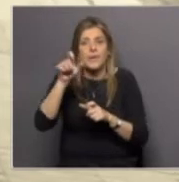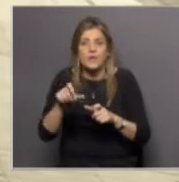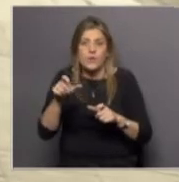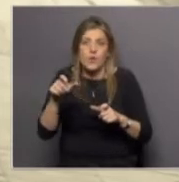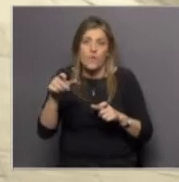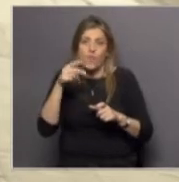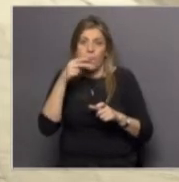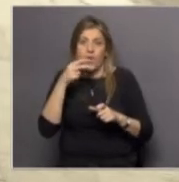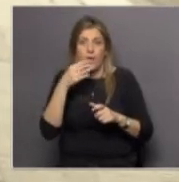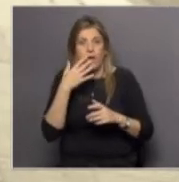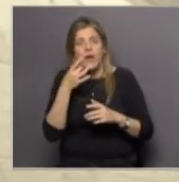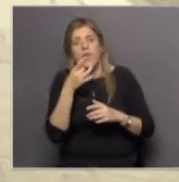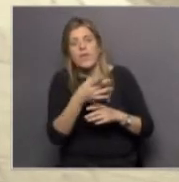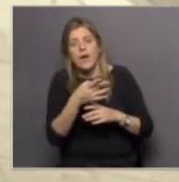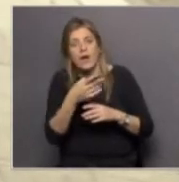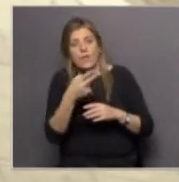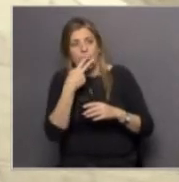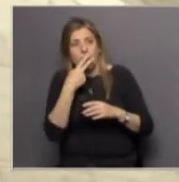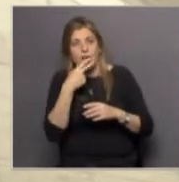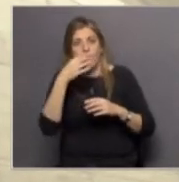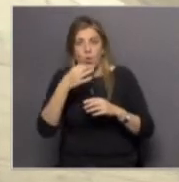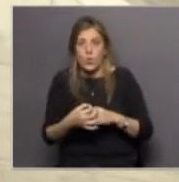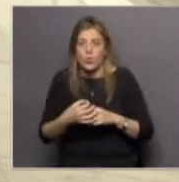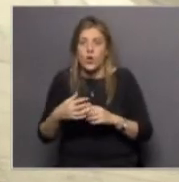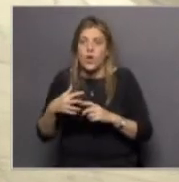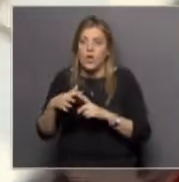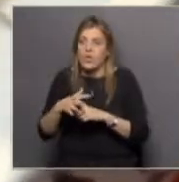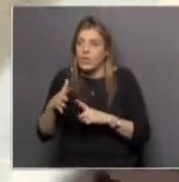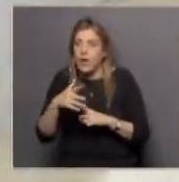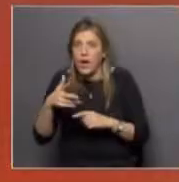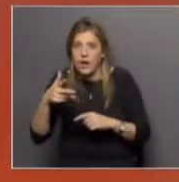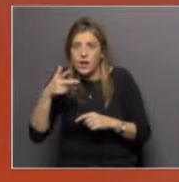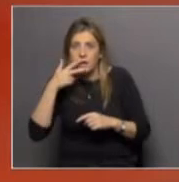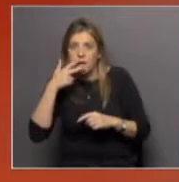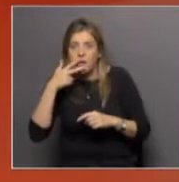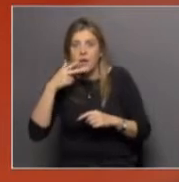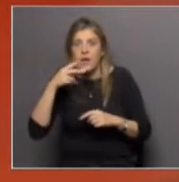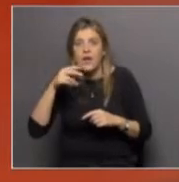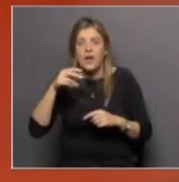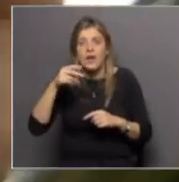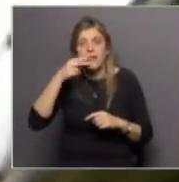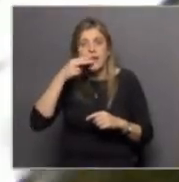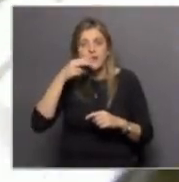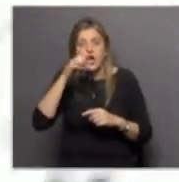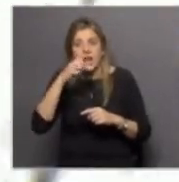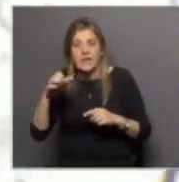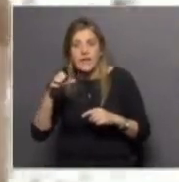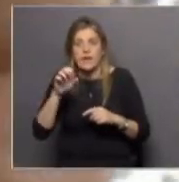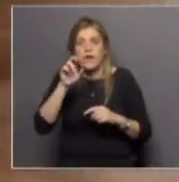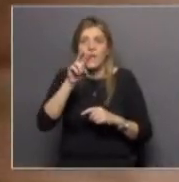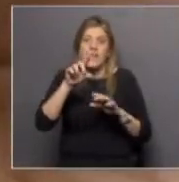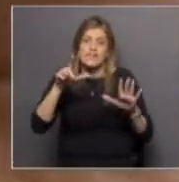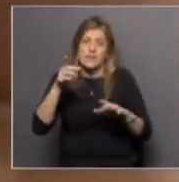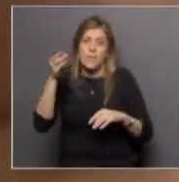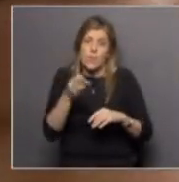intentan dejar de fumar y están en un contexto donde tienen accesible un cigarrillo electrónico tienen 27% menos chance